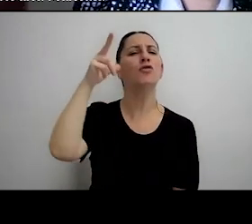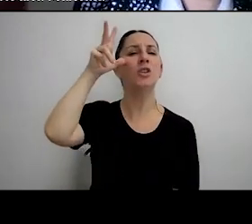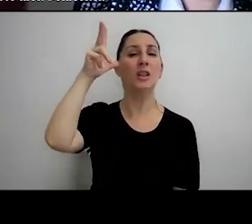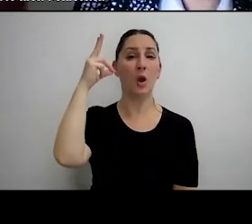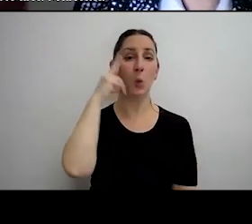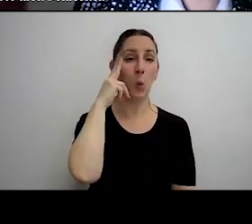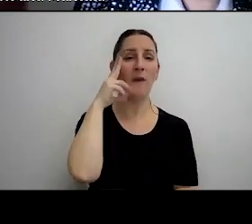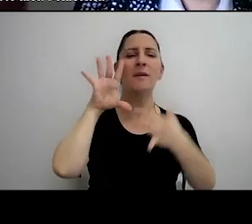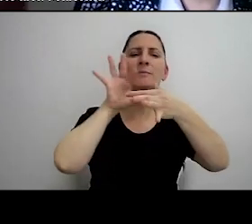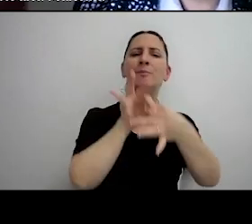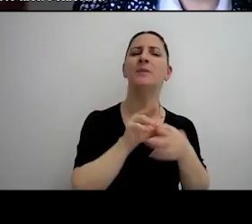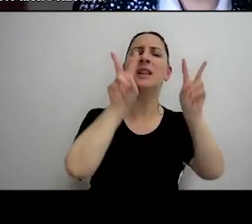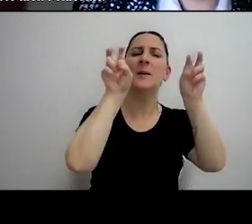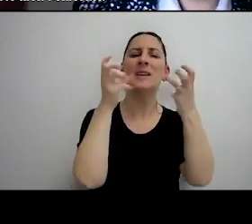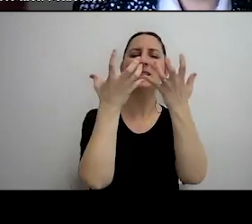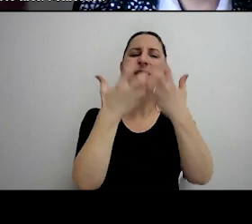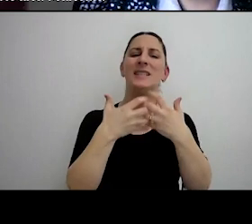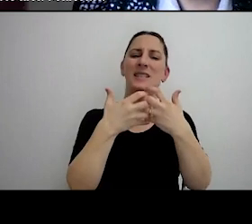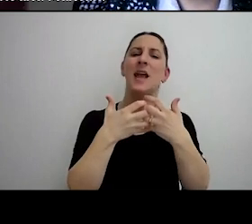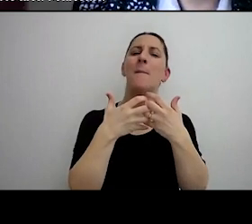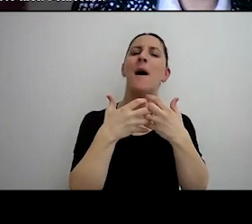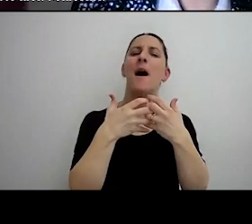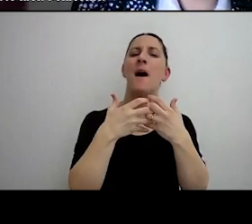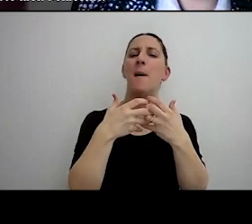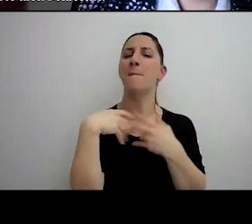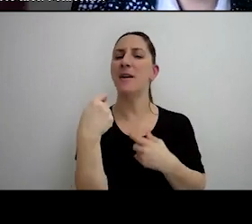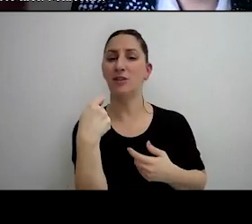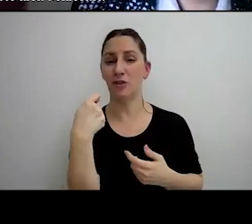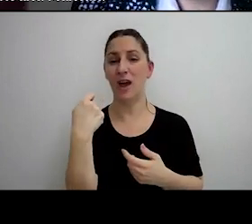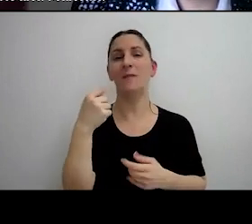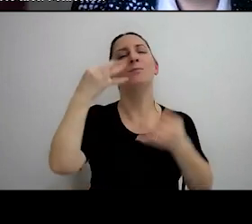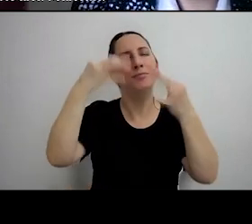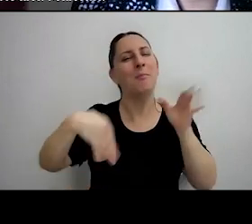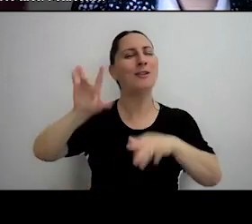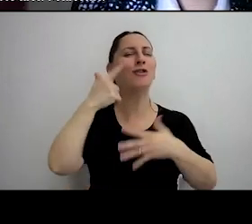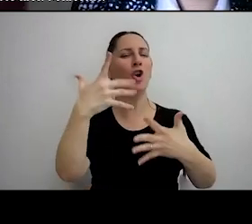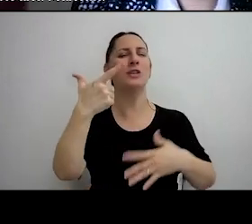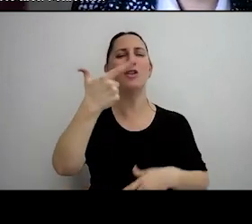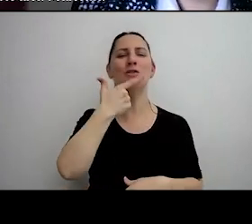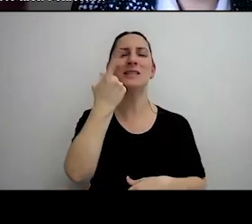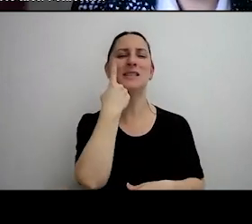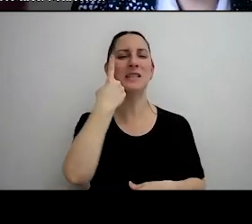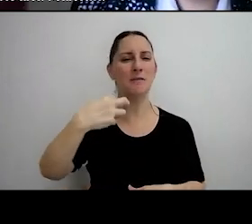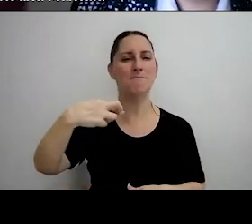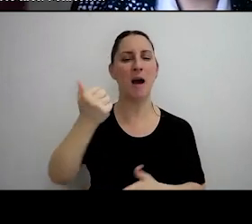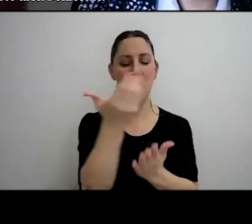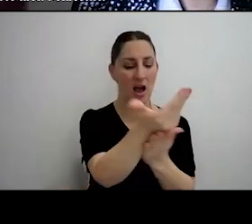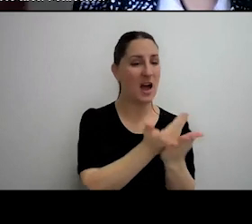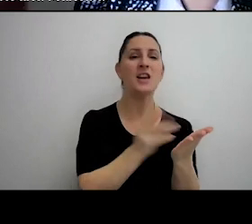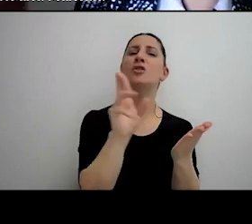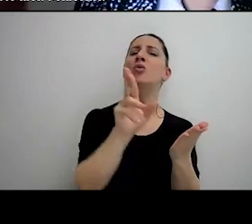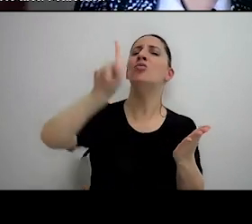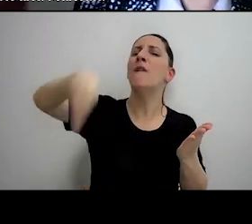vinculado al Sistema Integrado Previsional Argentino, más conocido como SIPA, una resolución de ANSES,